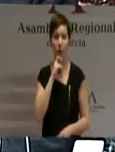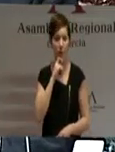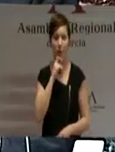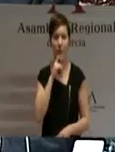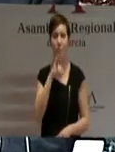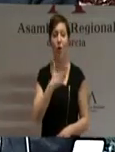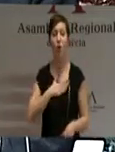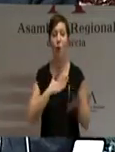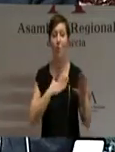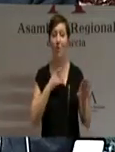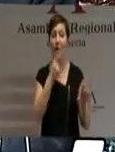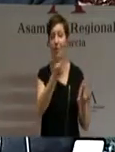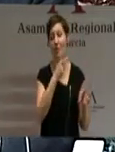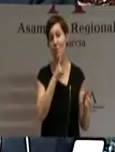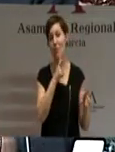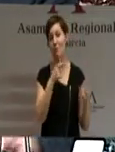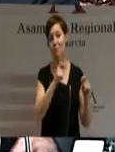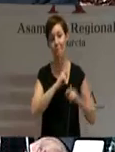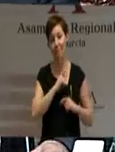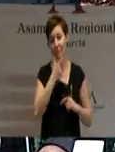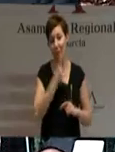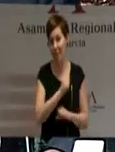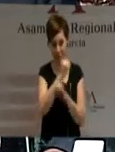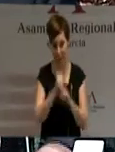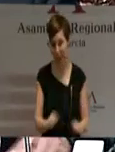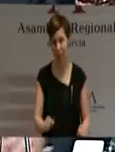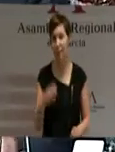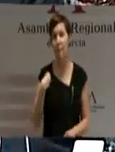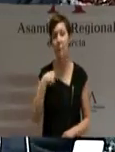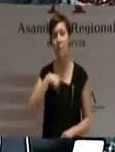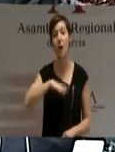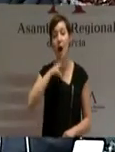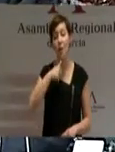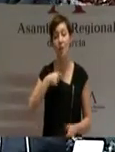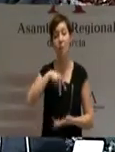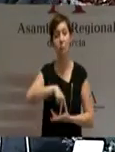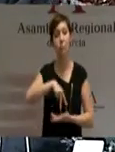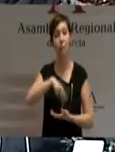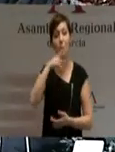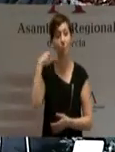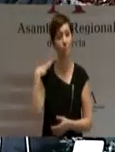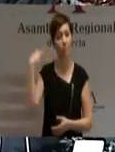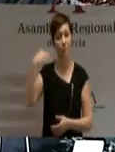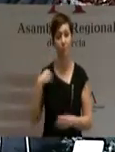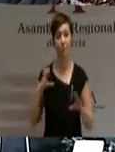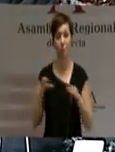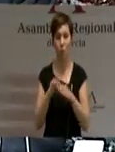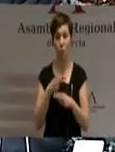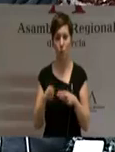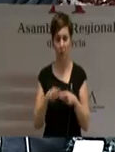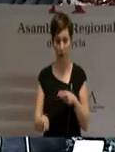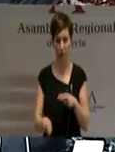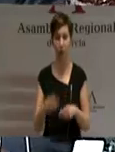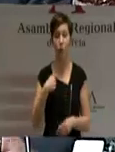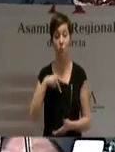comodidad no eligiese por mí. Estoy aquí porque mi partido así lo ha decidido. Estoy aquí porque